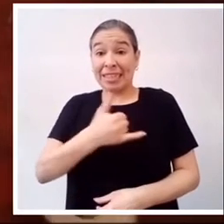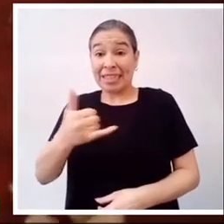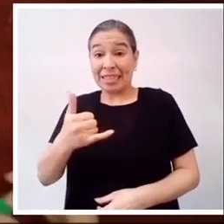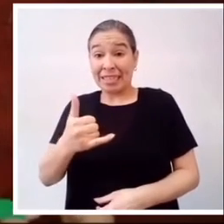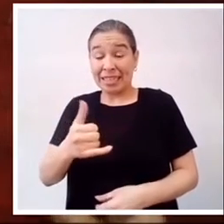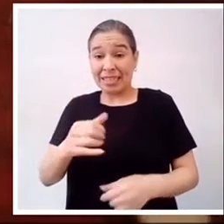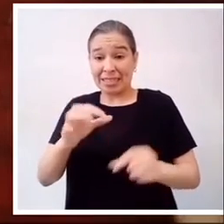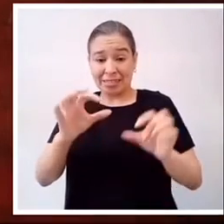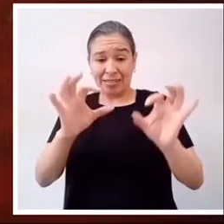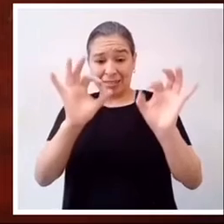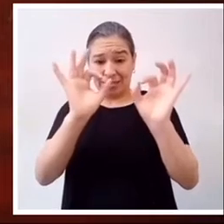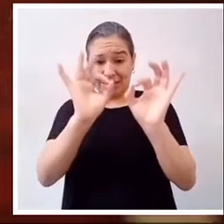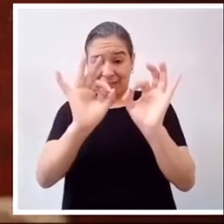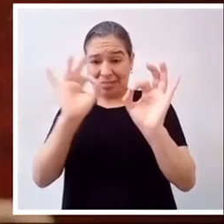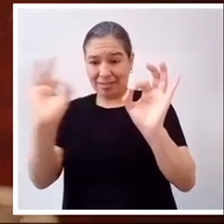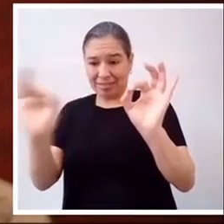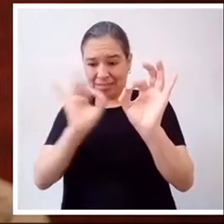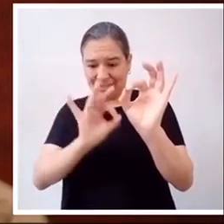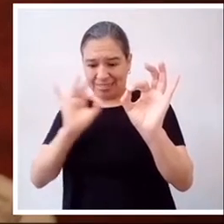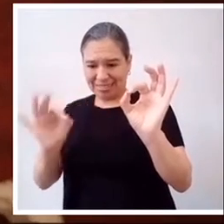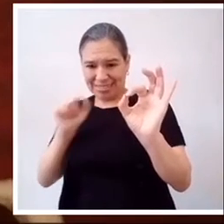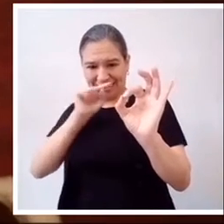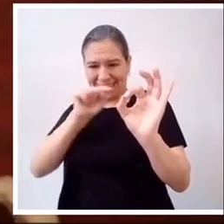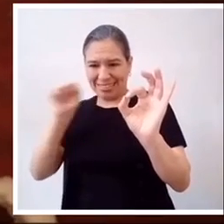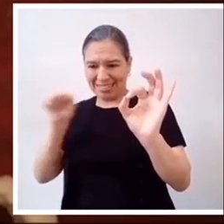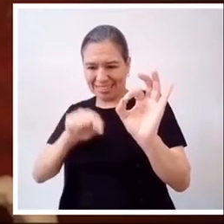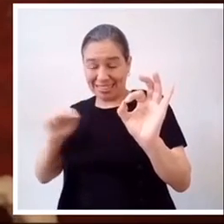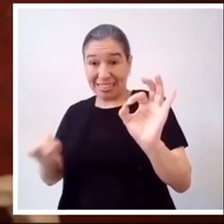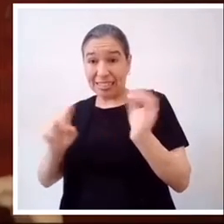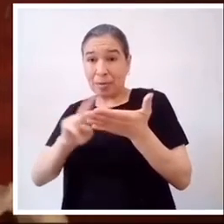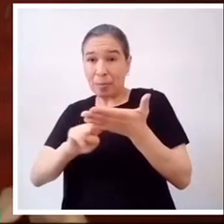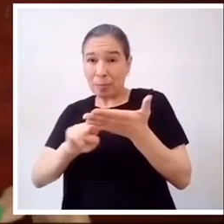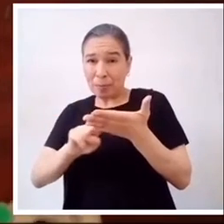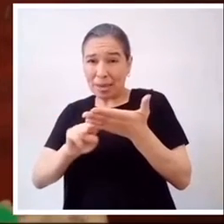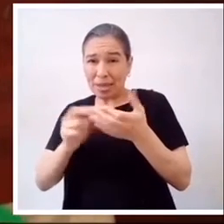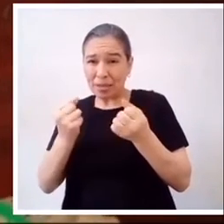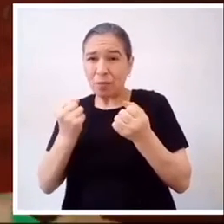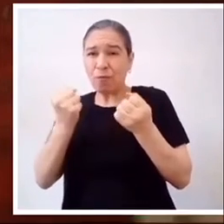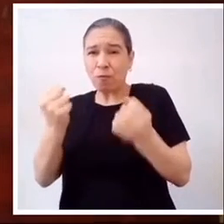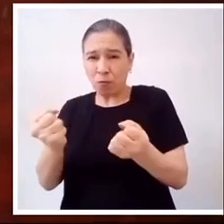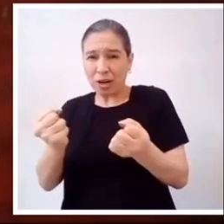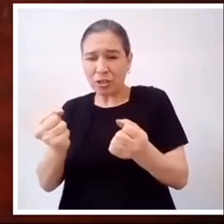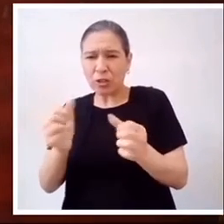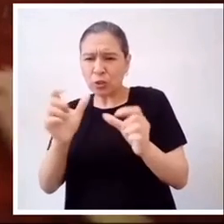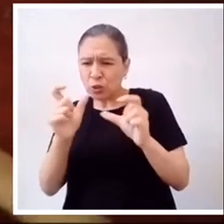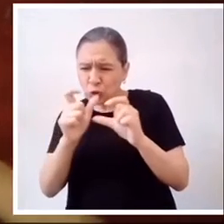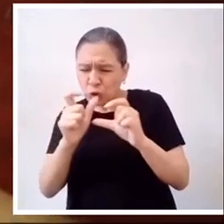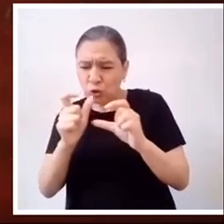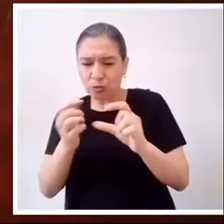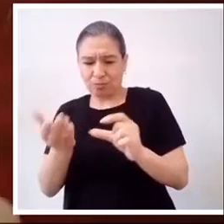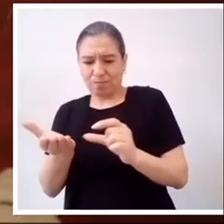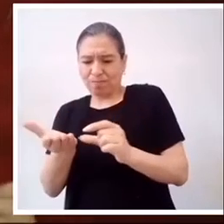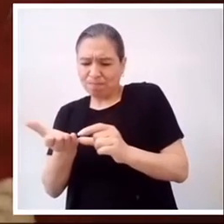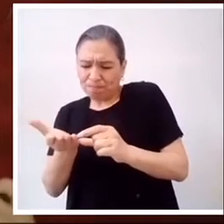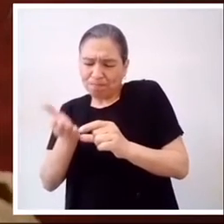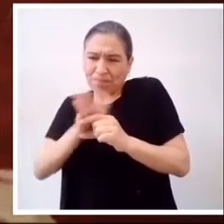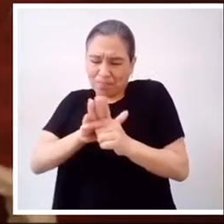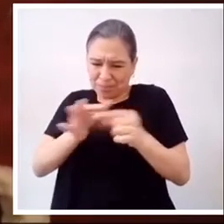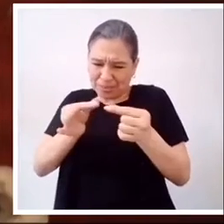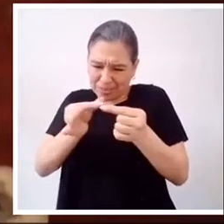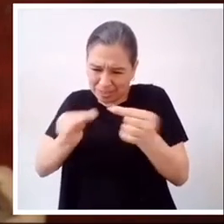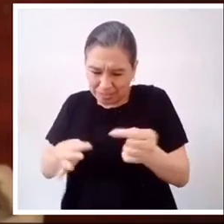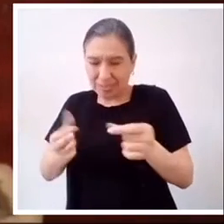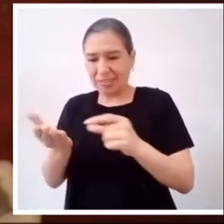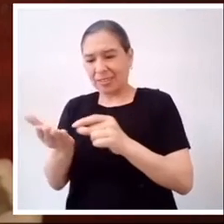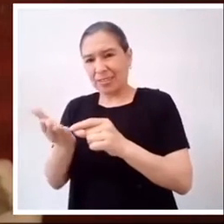Y los círculos verde intenso, que son de